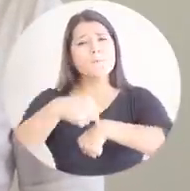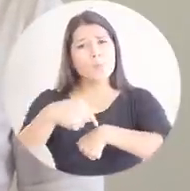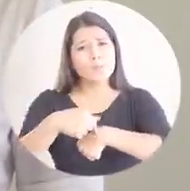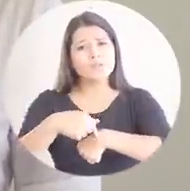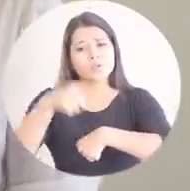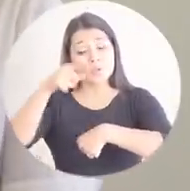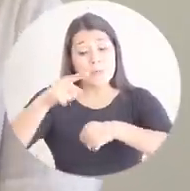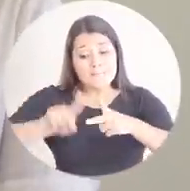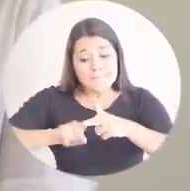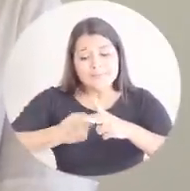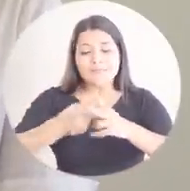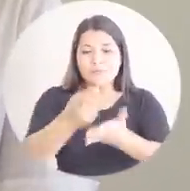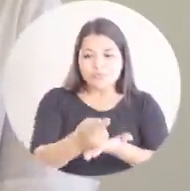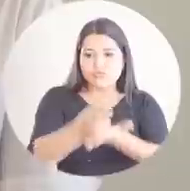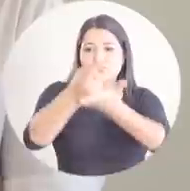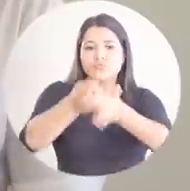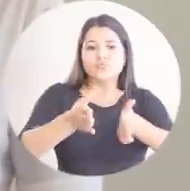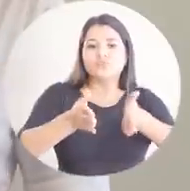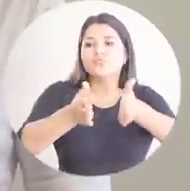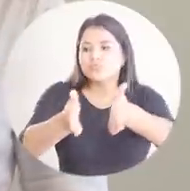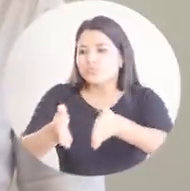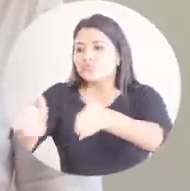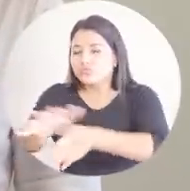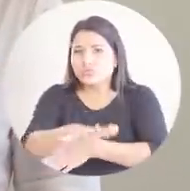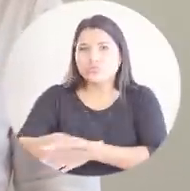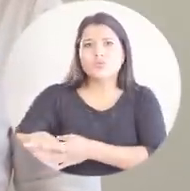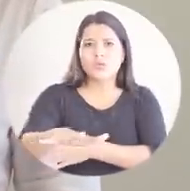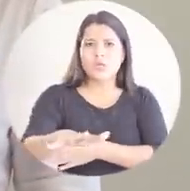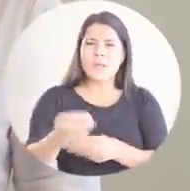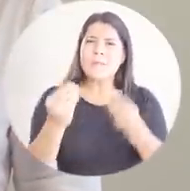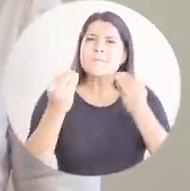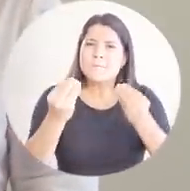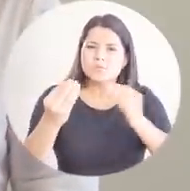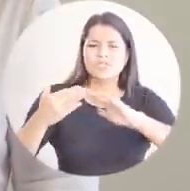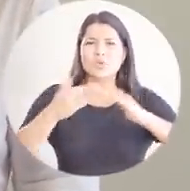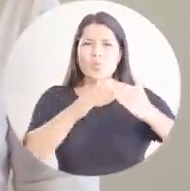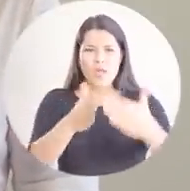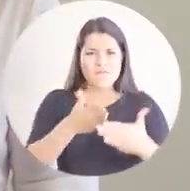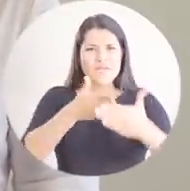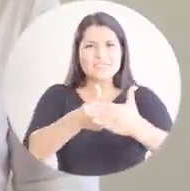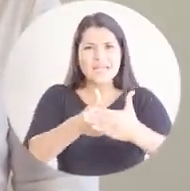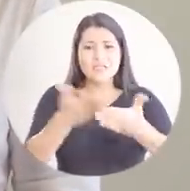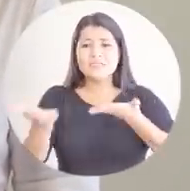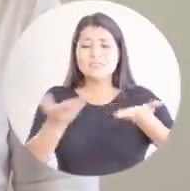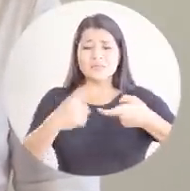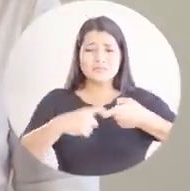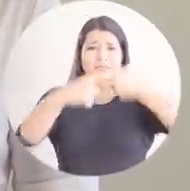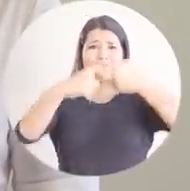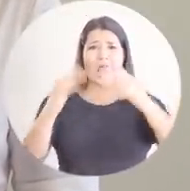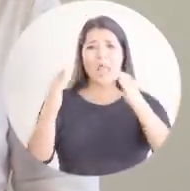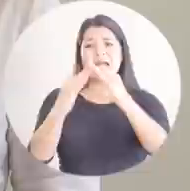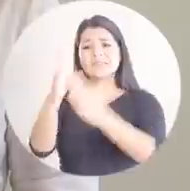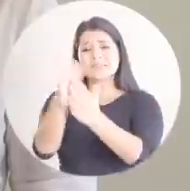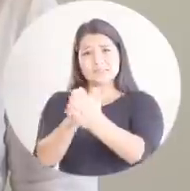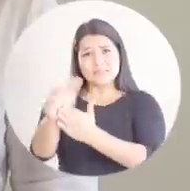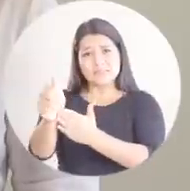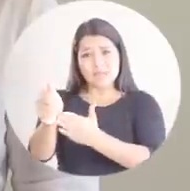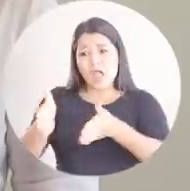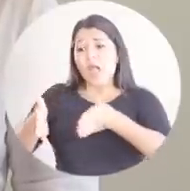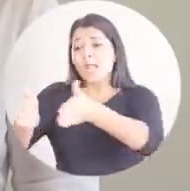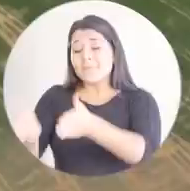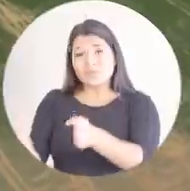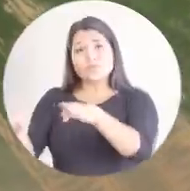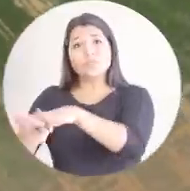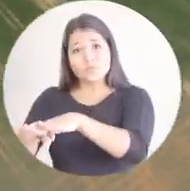el camino de la recuperación. Hay muchas comunidades golpeadas, servicios afectados, viviendas dañadas, caminos